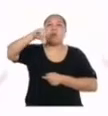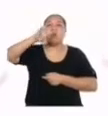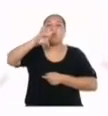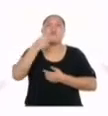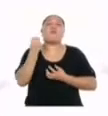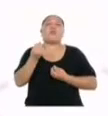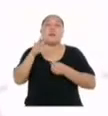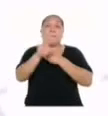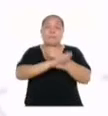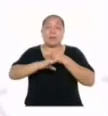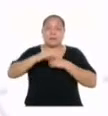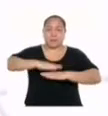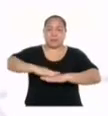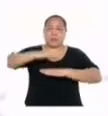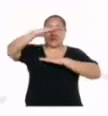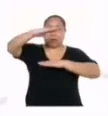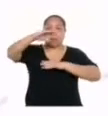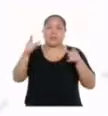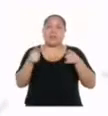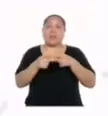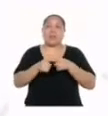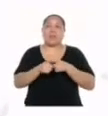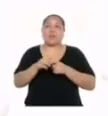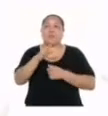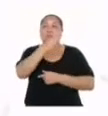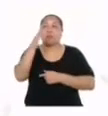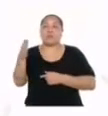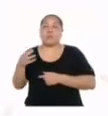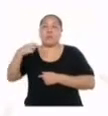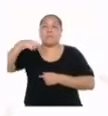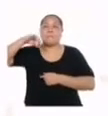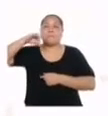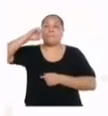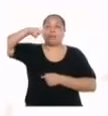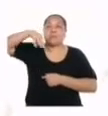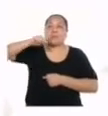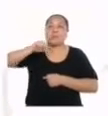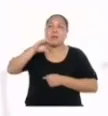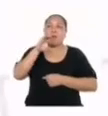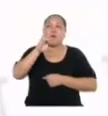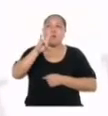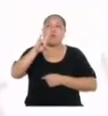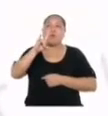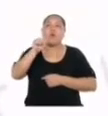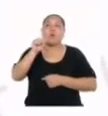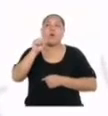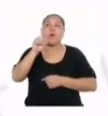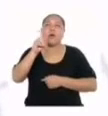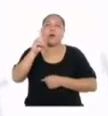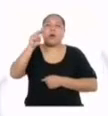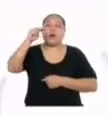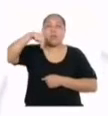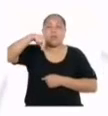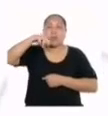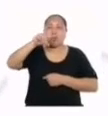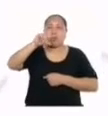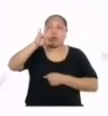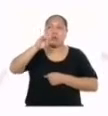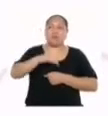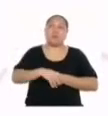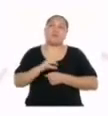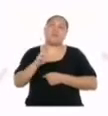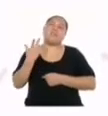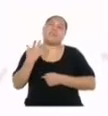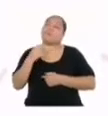triángulo. El segundo es un prisma cuadrangular. Ya que hablamos de un cuadrilátero. Sí. El tercero